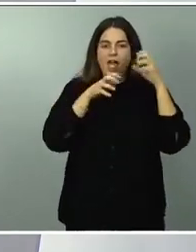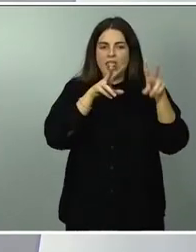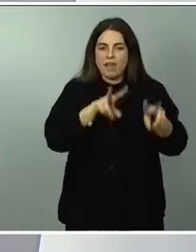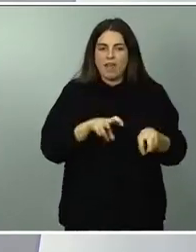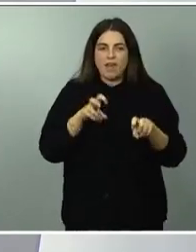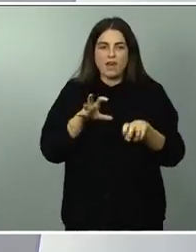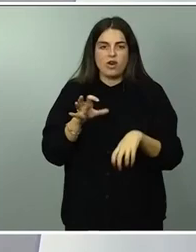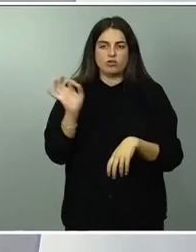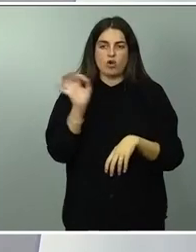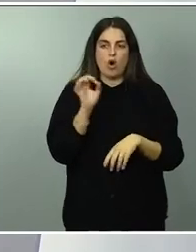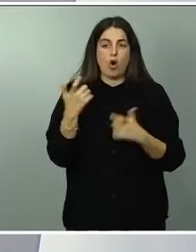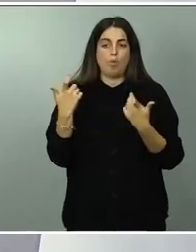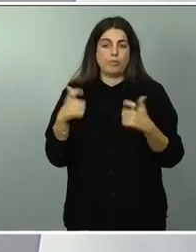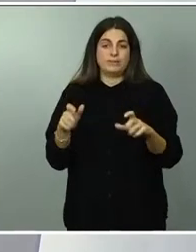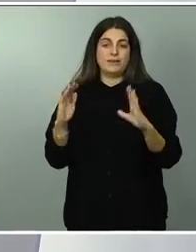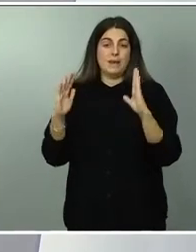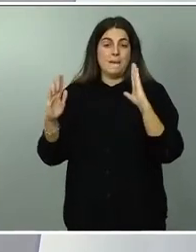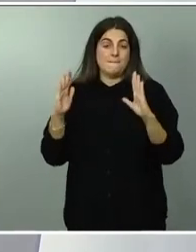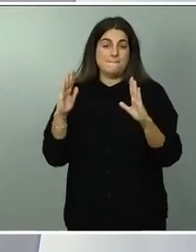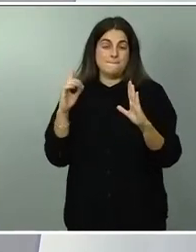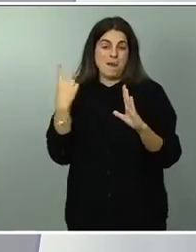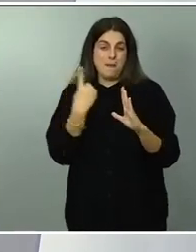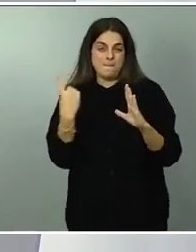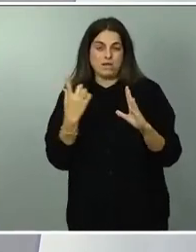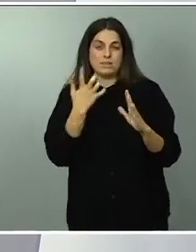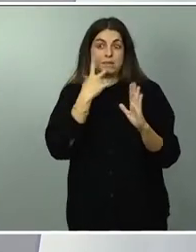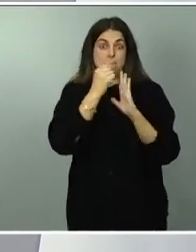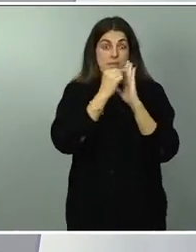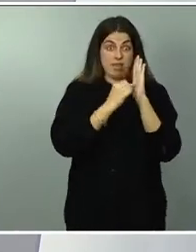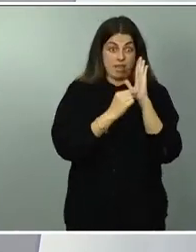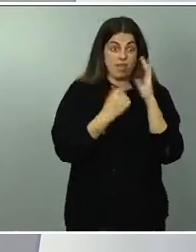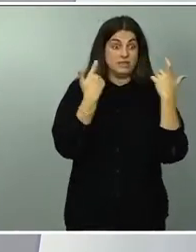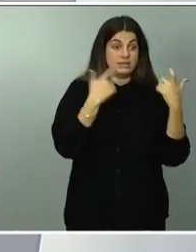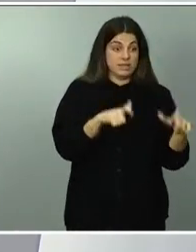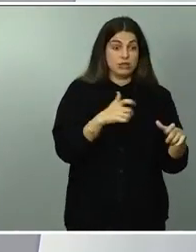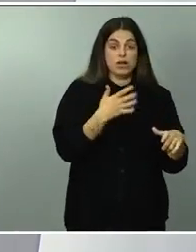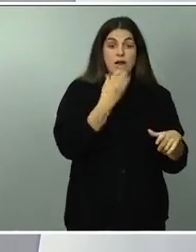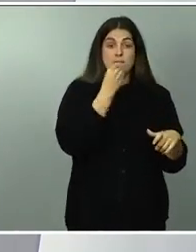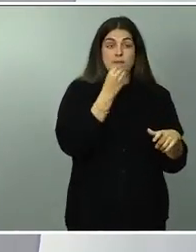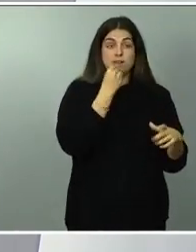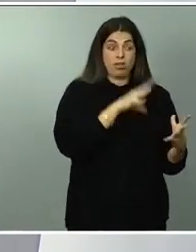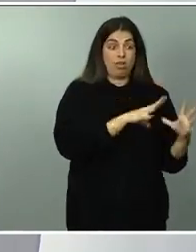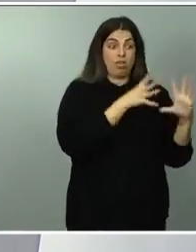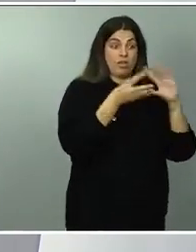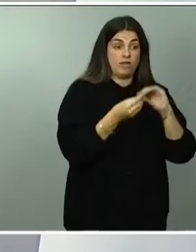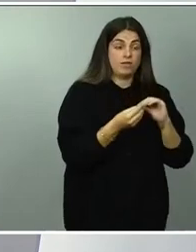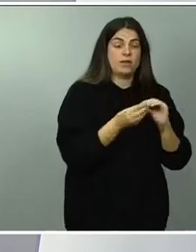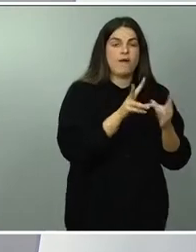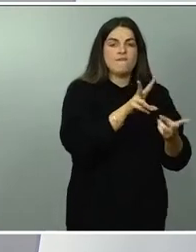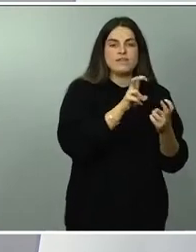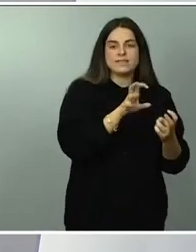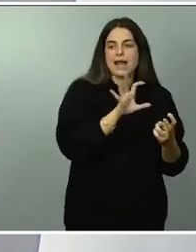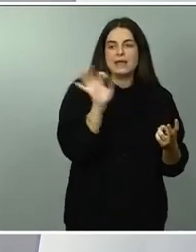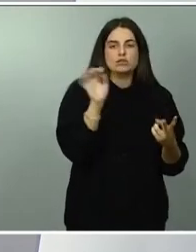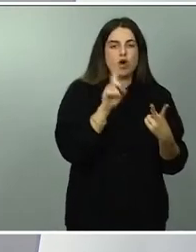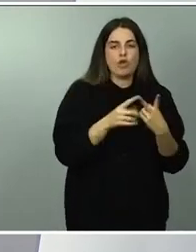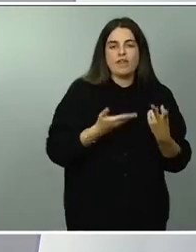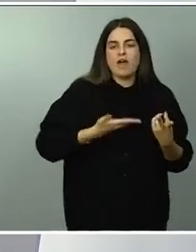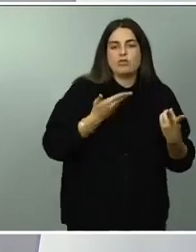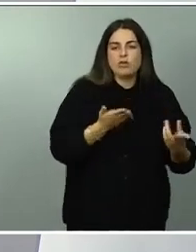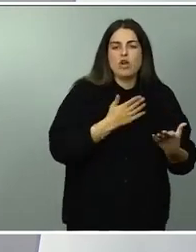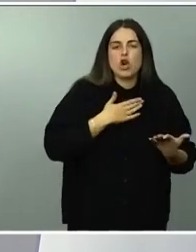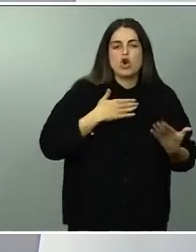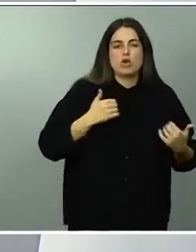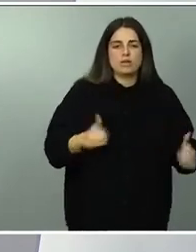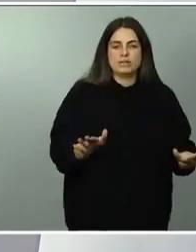medimos muy bien que cualquier medida que se emplee en el sector de la alimentación ya sean fiscales o ya sean de ayuda no tenga una